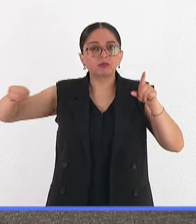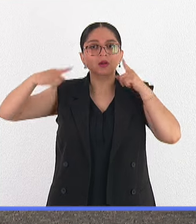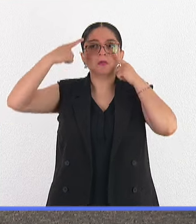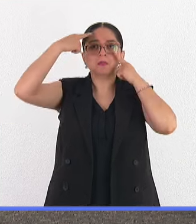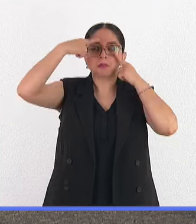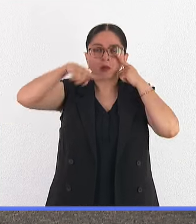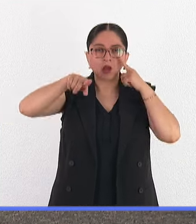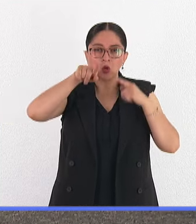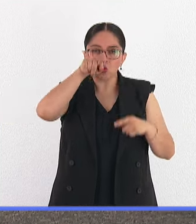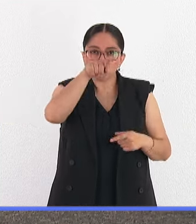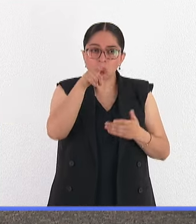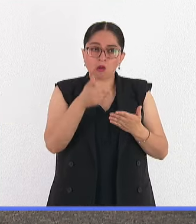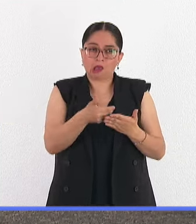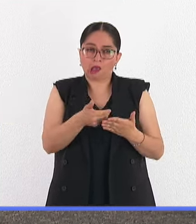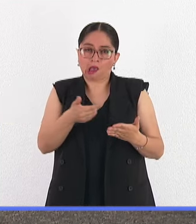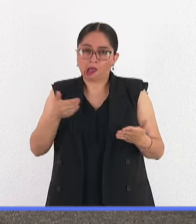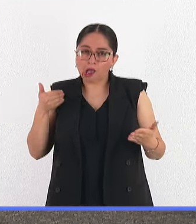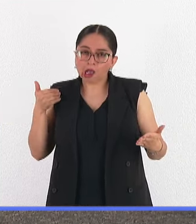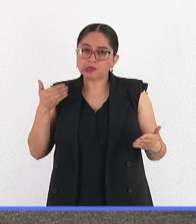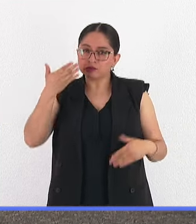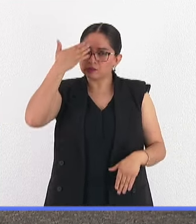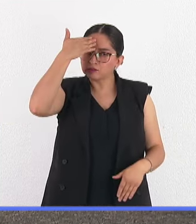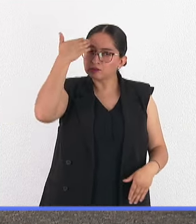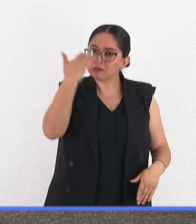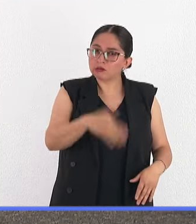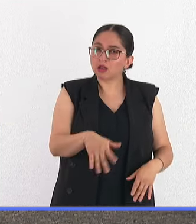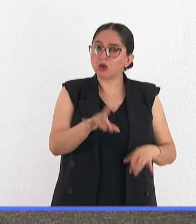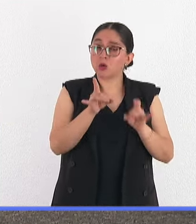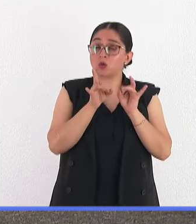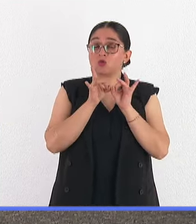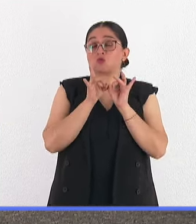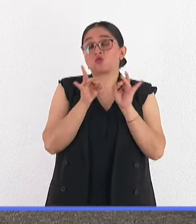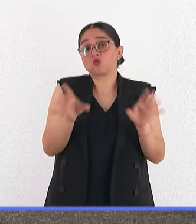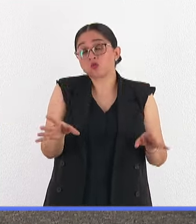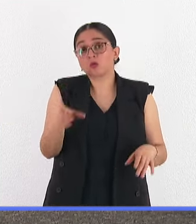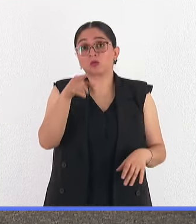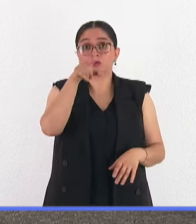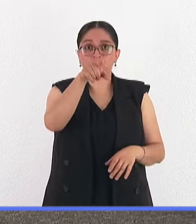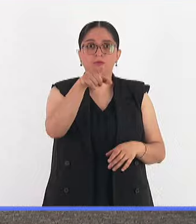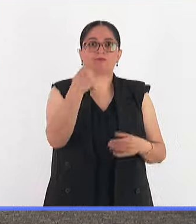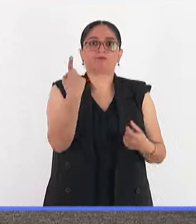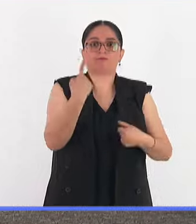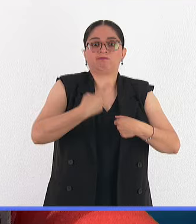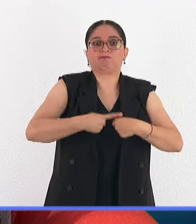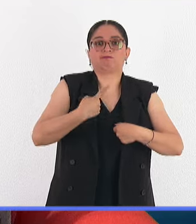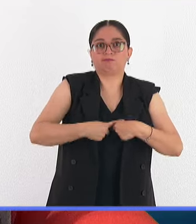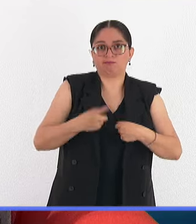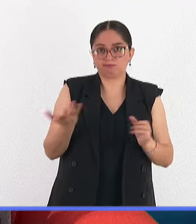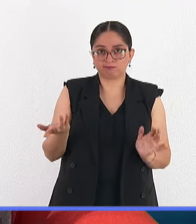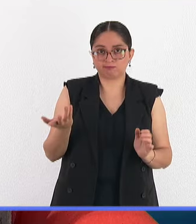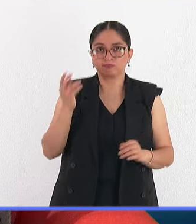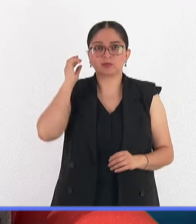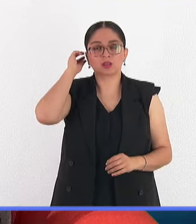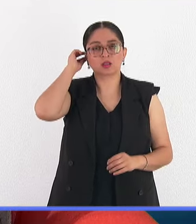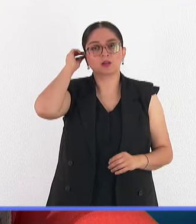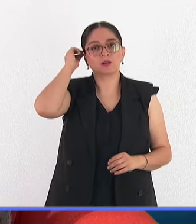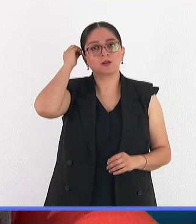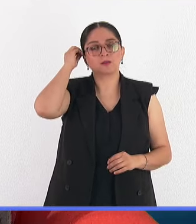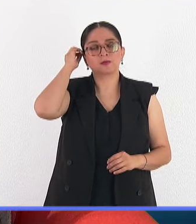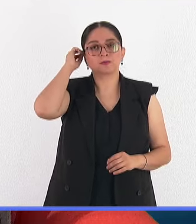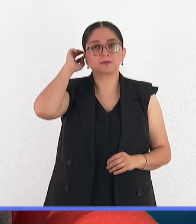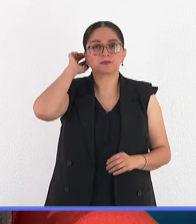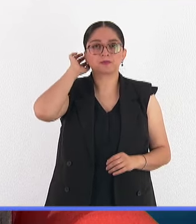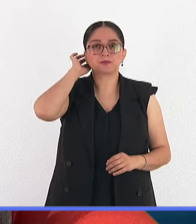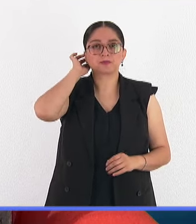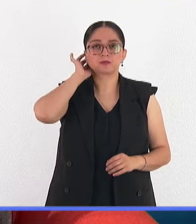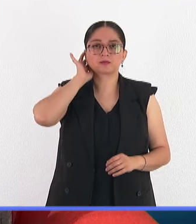tratar de ver con anticipación si en algún momento vas a tener problemas. Exacto, lo importante es detectar que